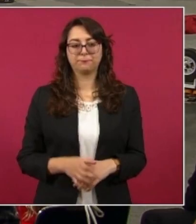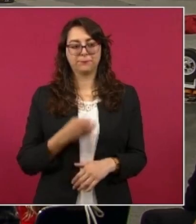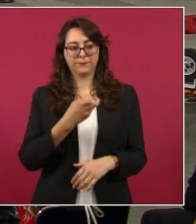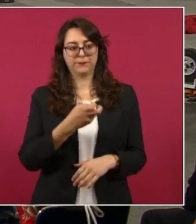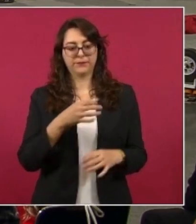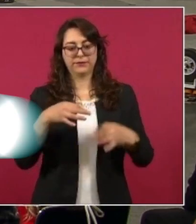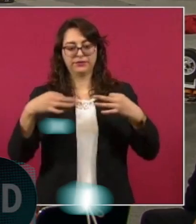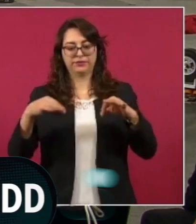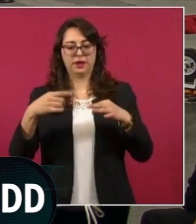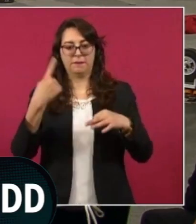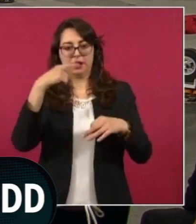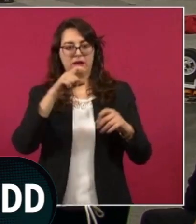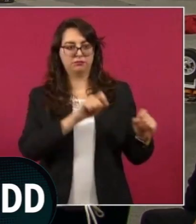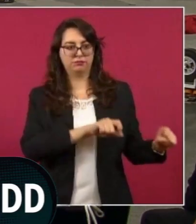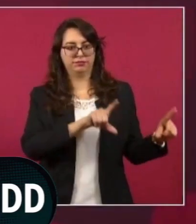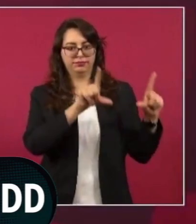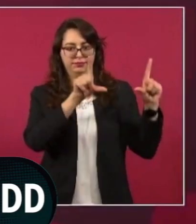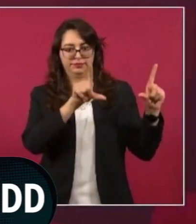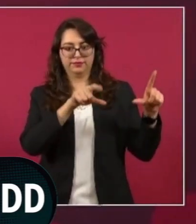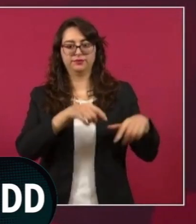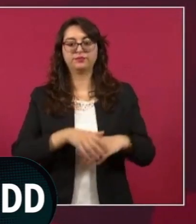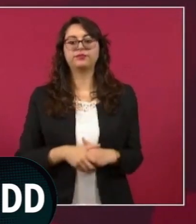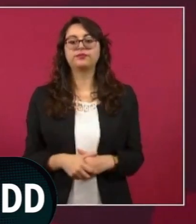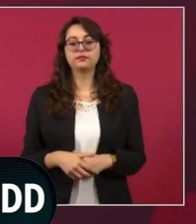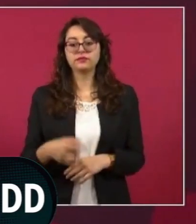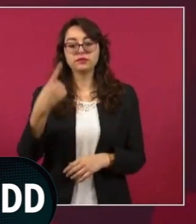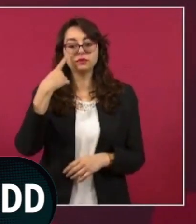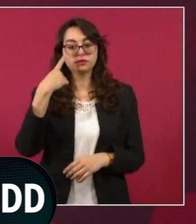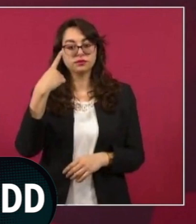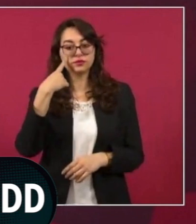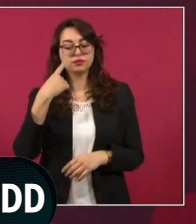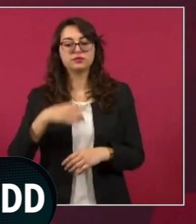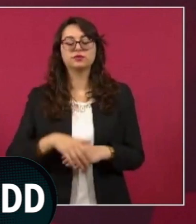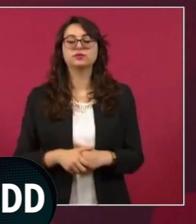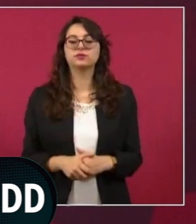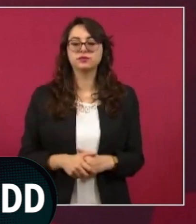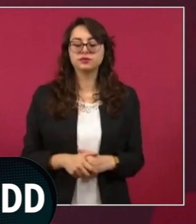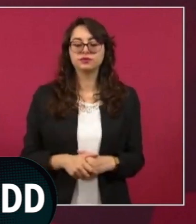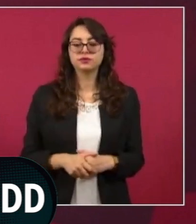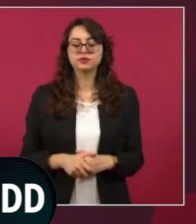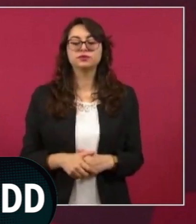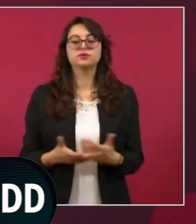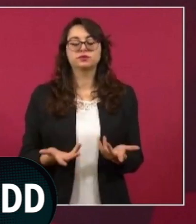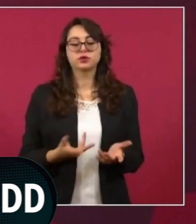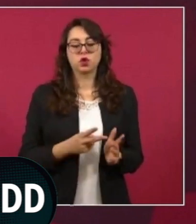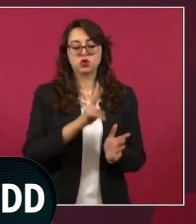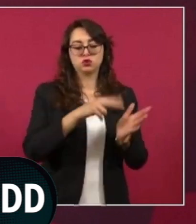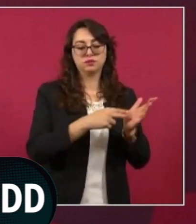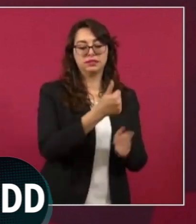La de la Policía Federal, en el periodo de Calderón,